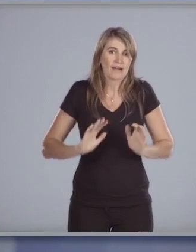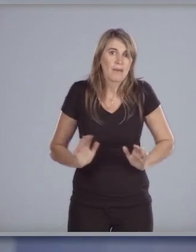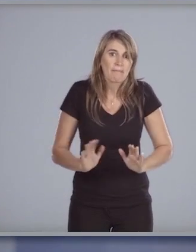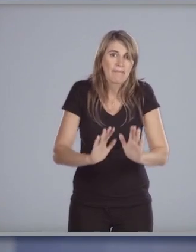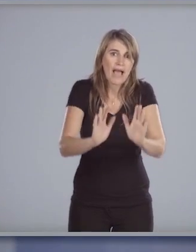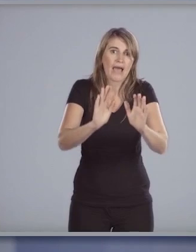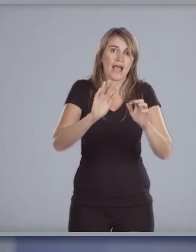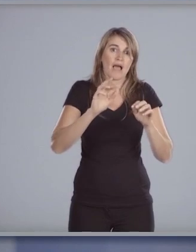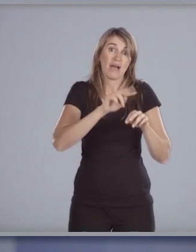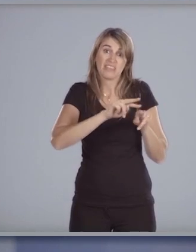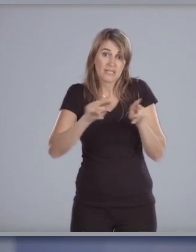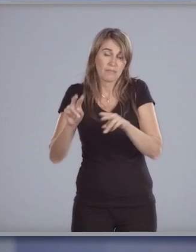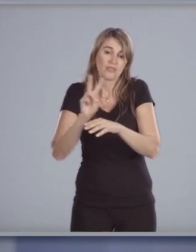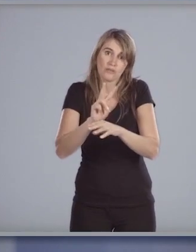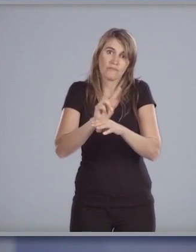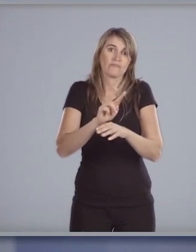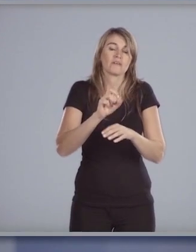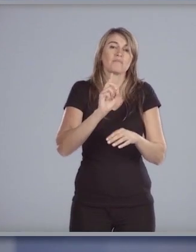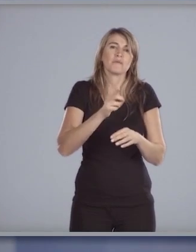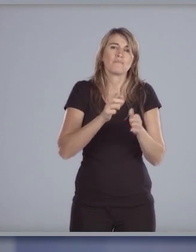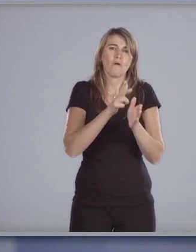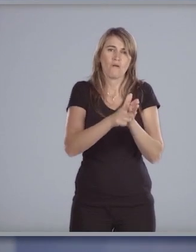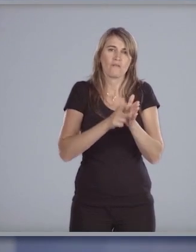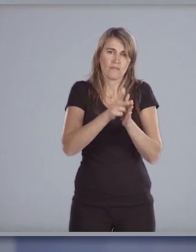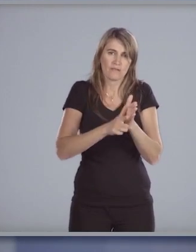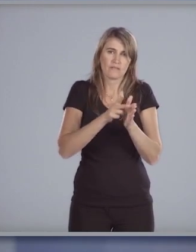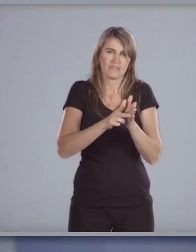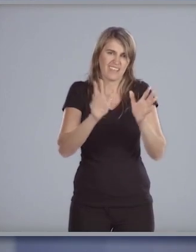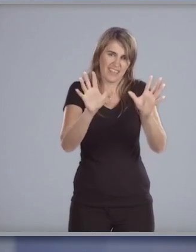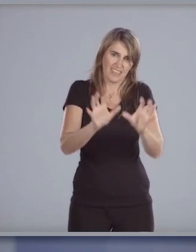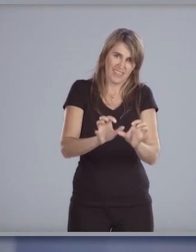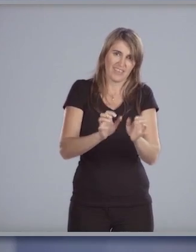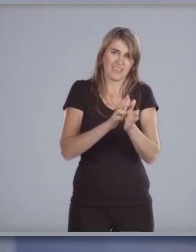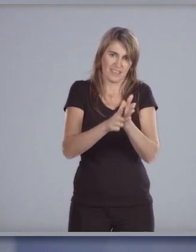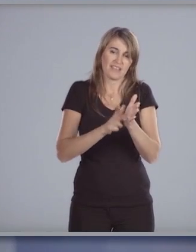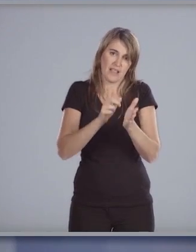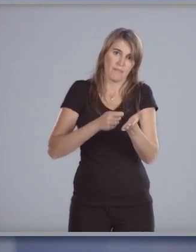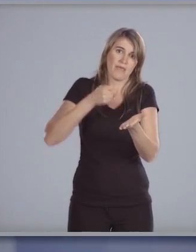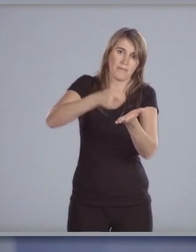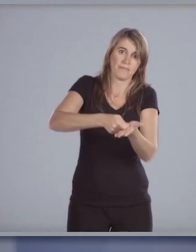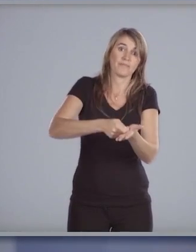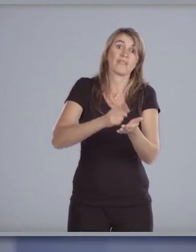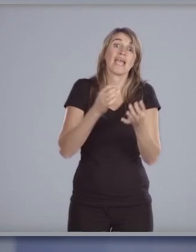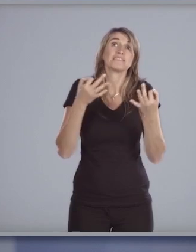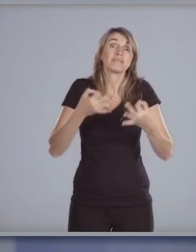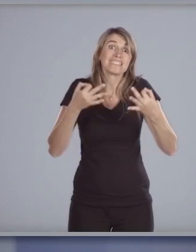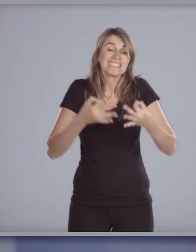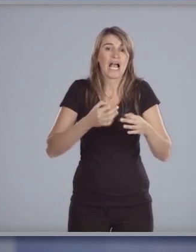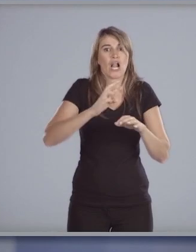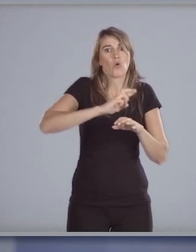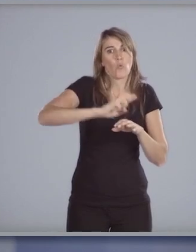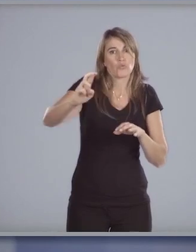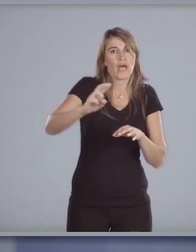la reparación y mantenimiento de la red vial que se encuentra deteriorada en especial las